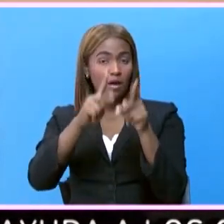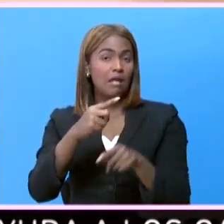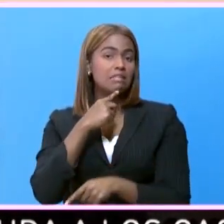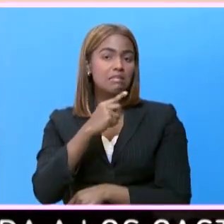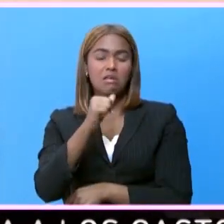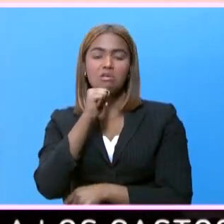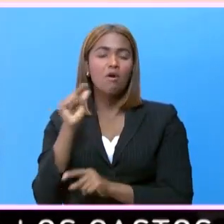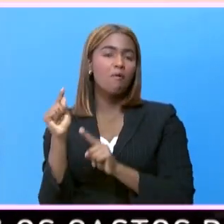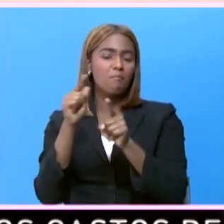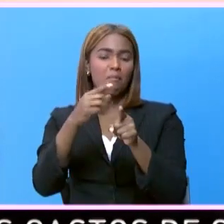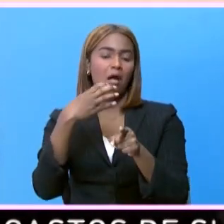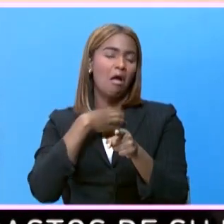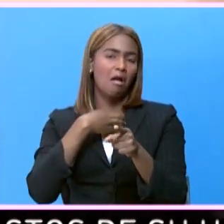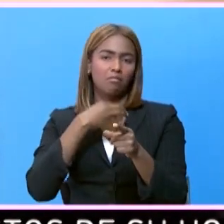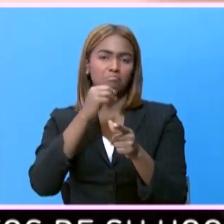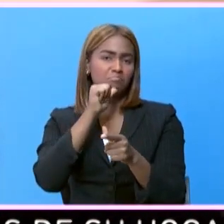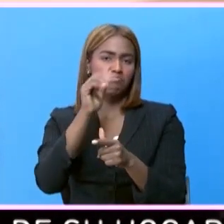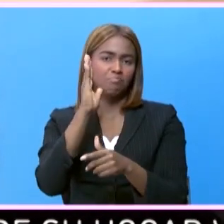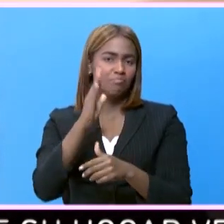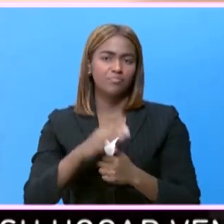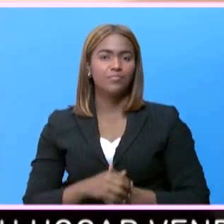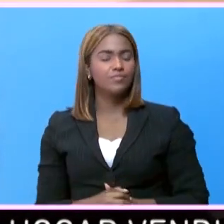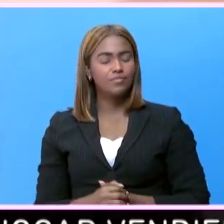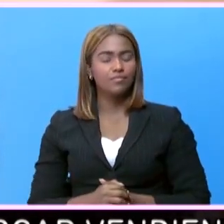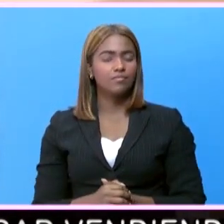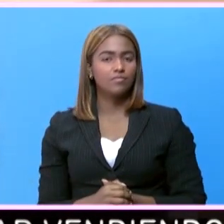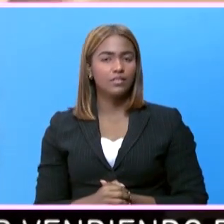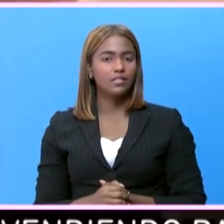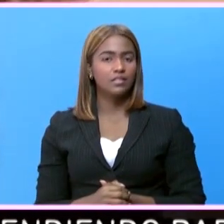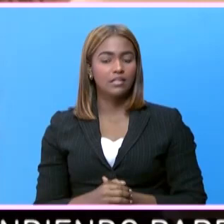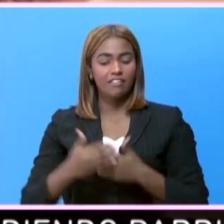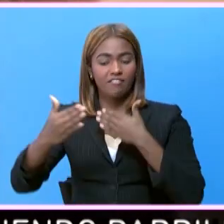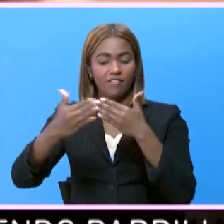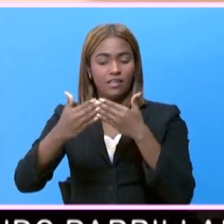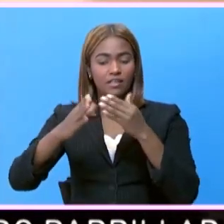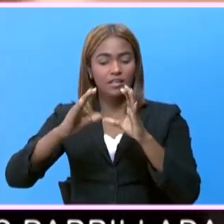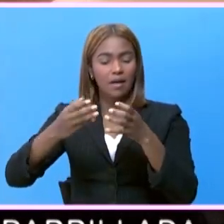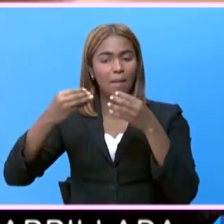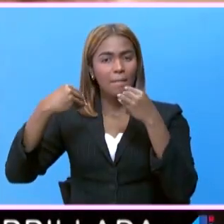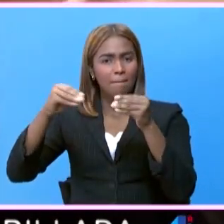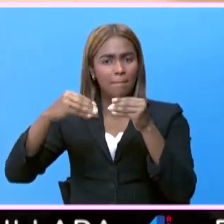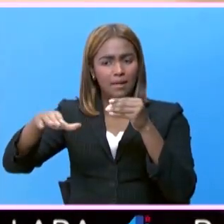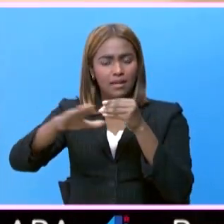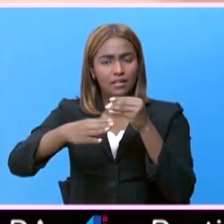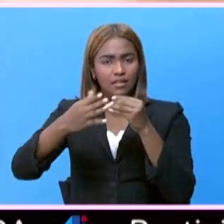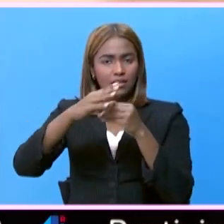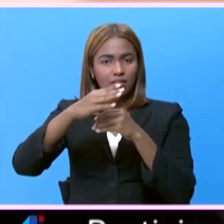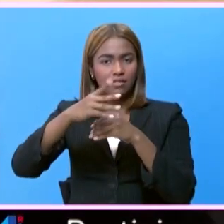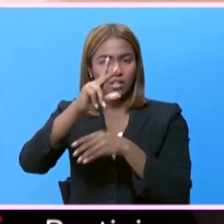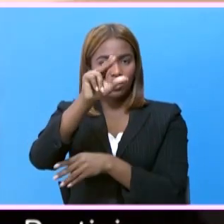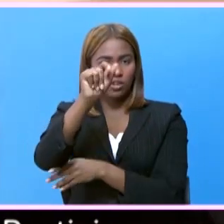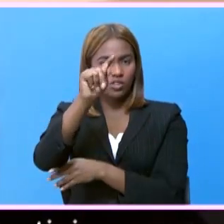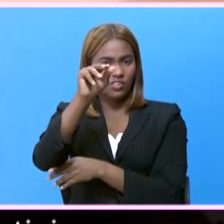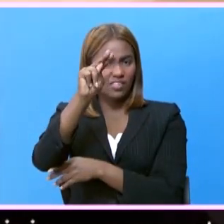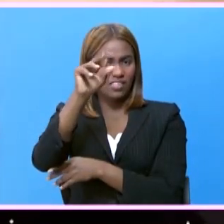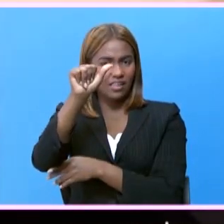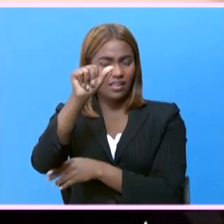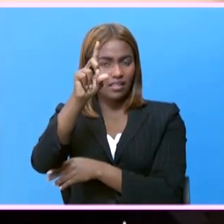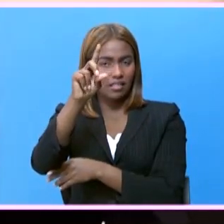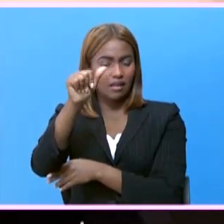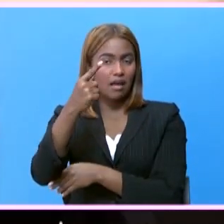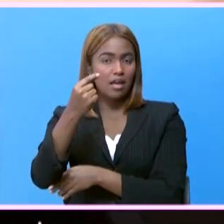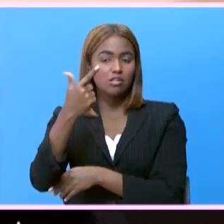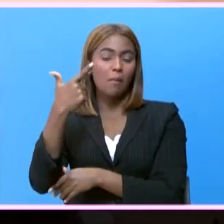que no pondrá la querella. Enfrente a donde está la venta de empanadas aquí en la rotonda, ahí con una